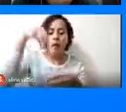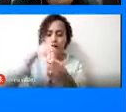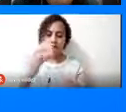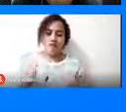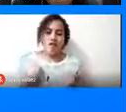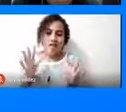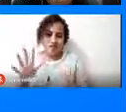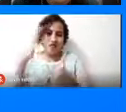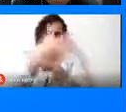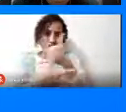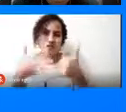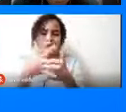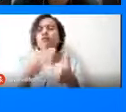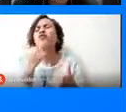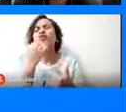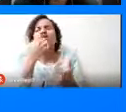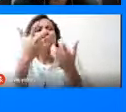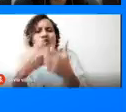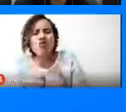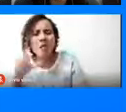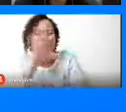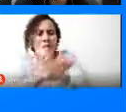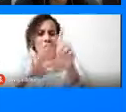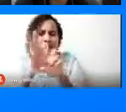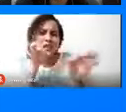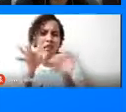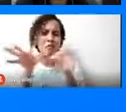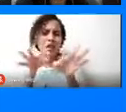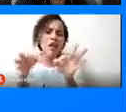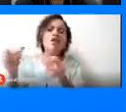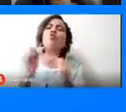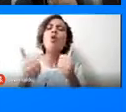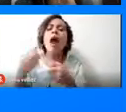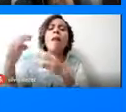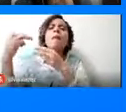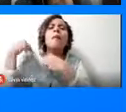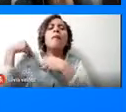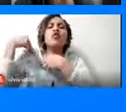funciona el video que nos explica un poco su misionalidad.